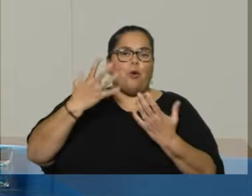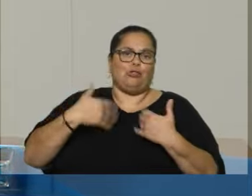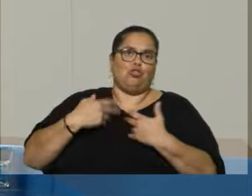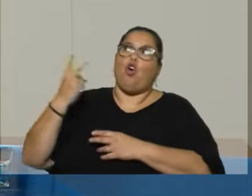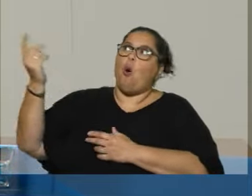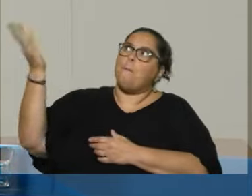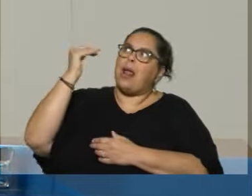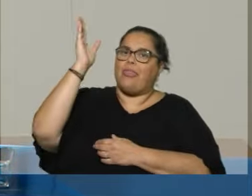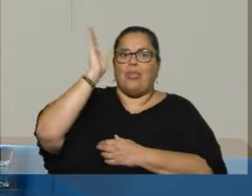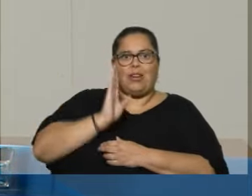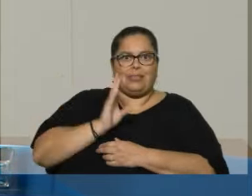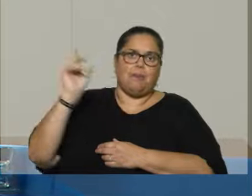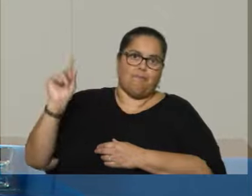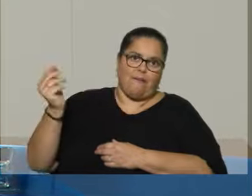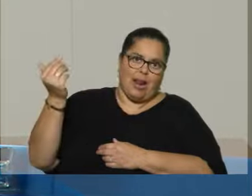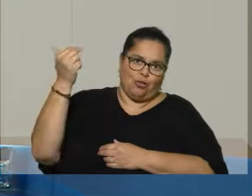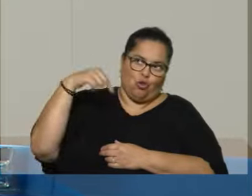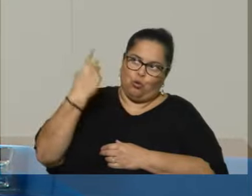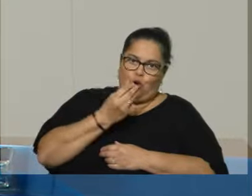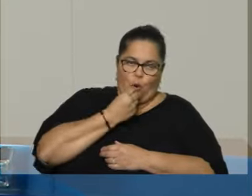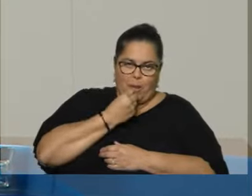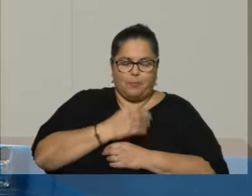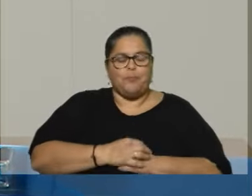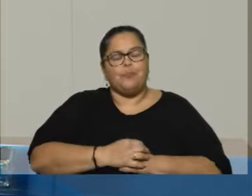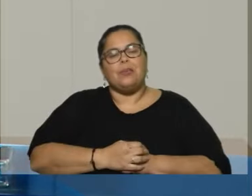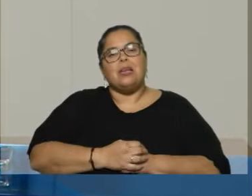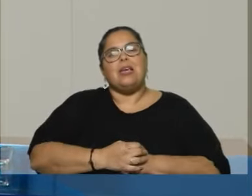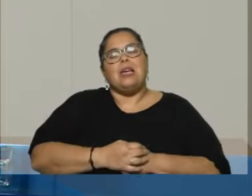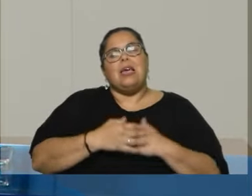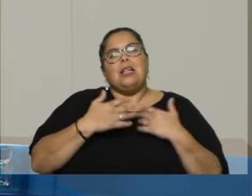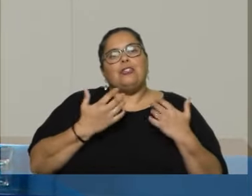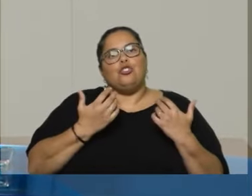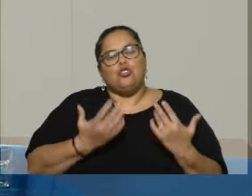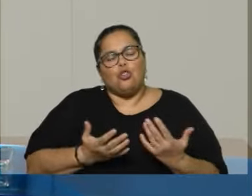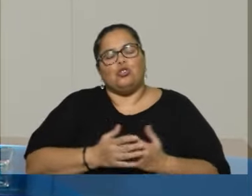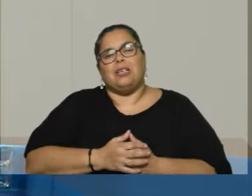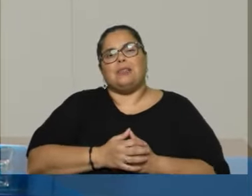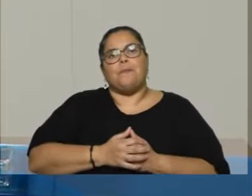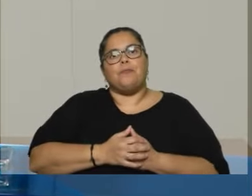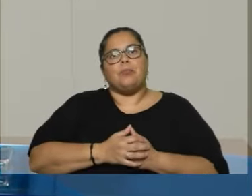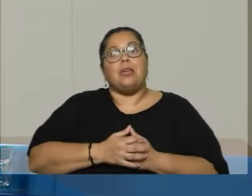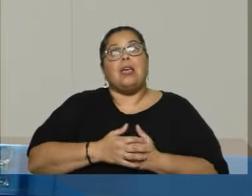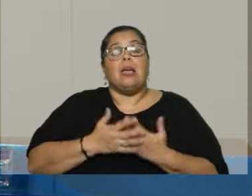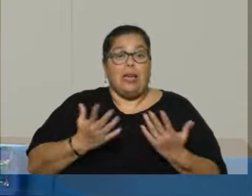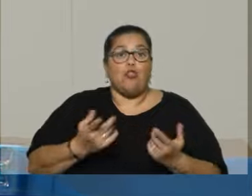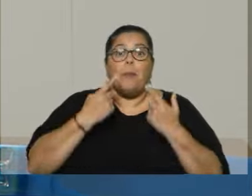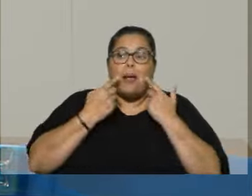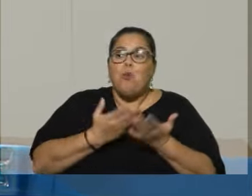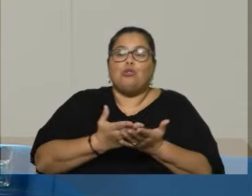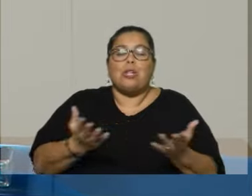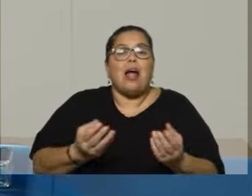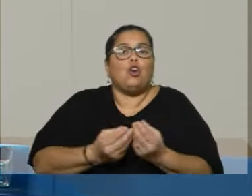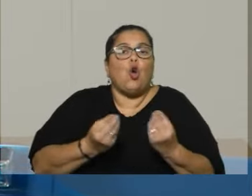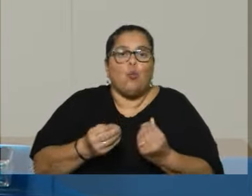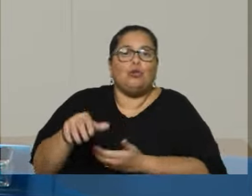algunos datos que el espacio nos permite poner sobre la mesa para tomar magnitud. De cuánto le ha pegado a Río Grande. De cuánto le puede